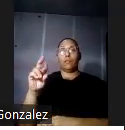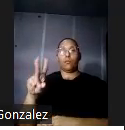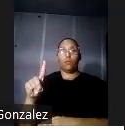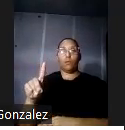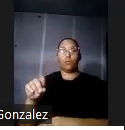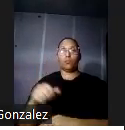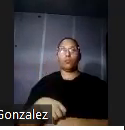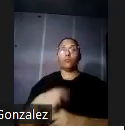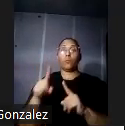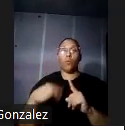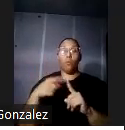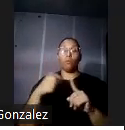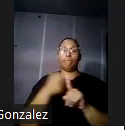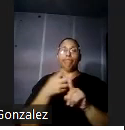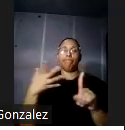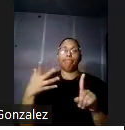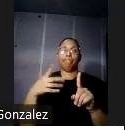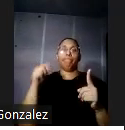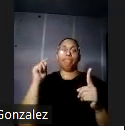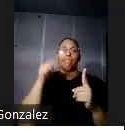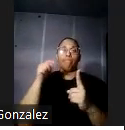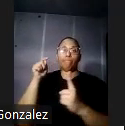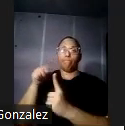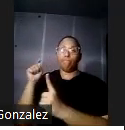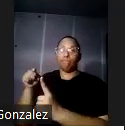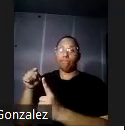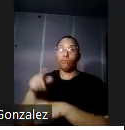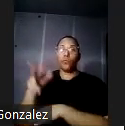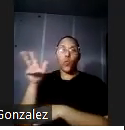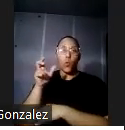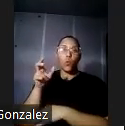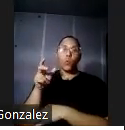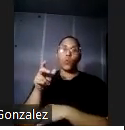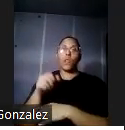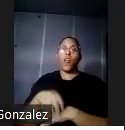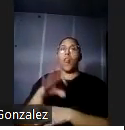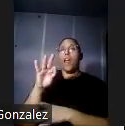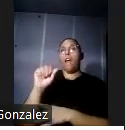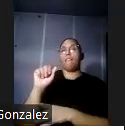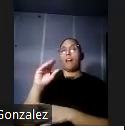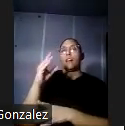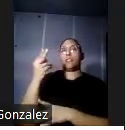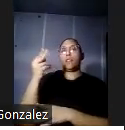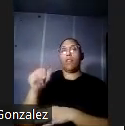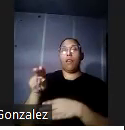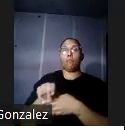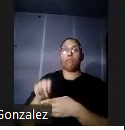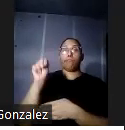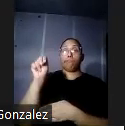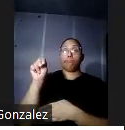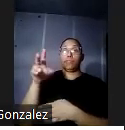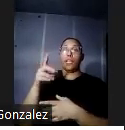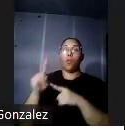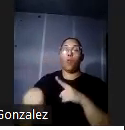descripción de los diferentes puntos de la casa cuando usted escucha algo como la fachada norte es que cuando se hace esta investigación